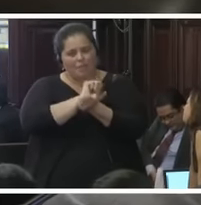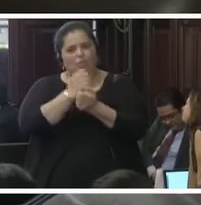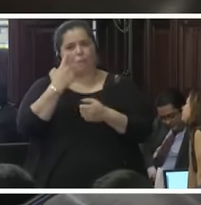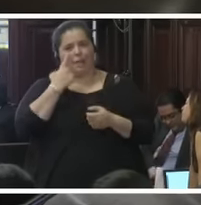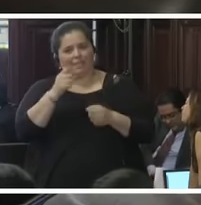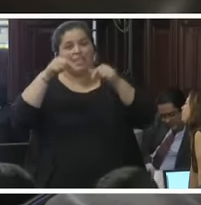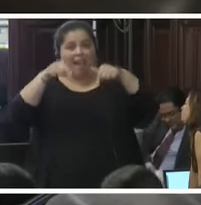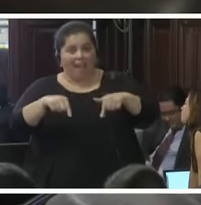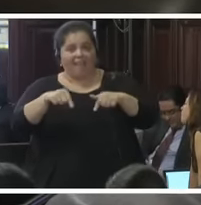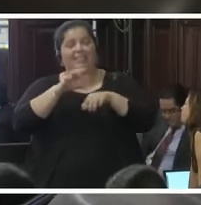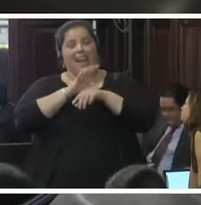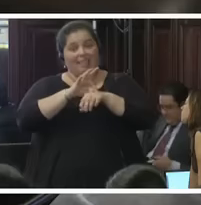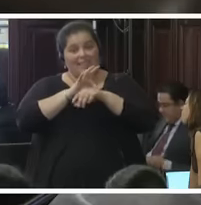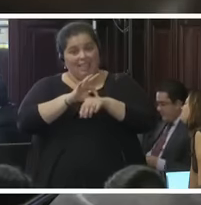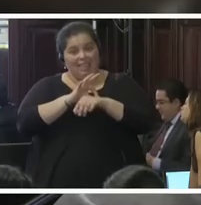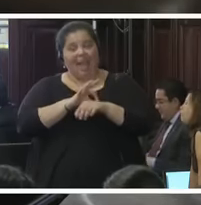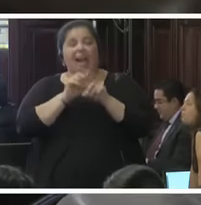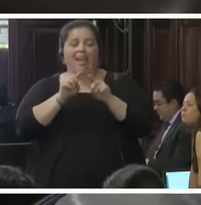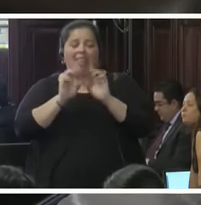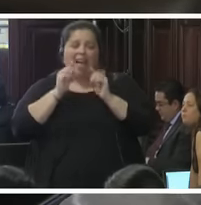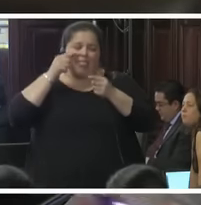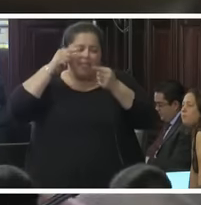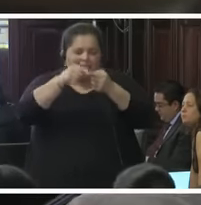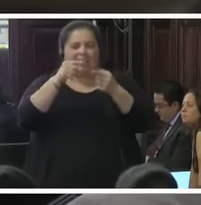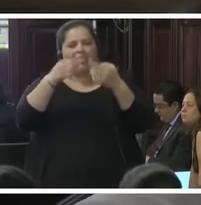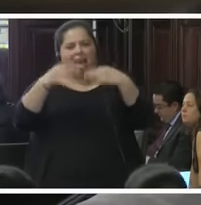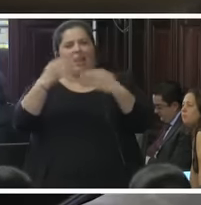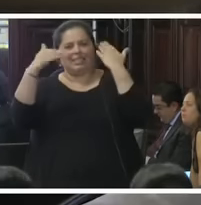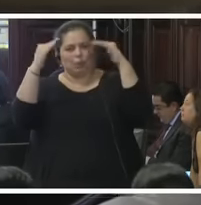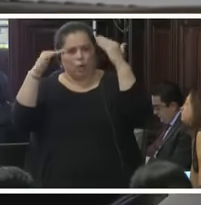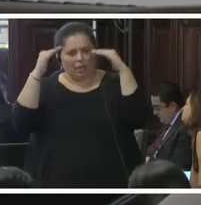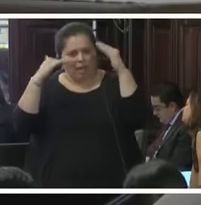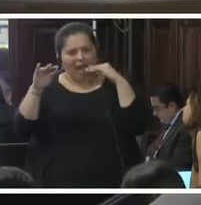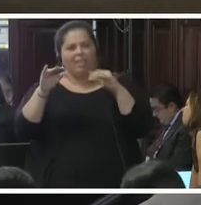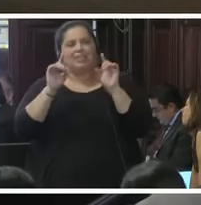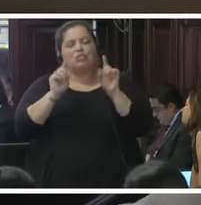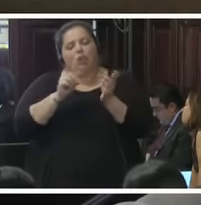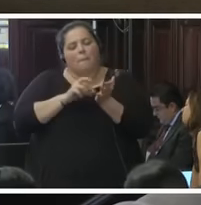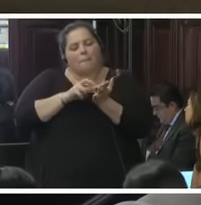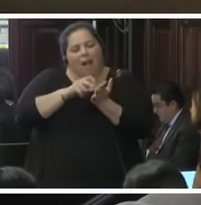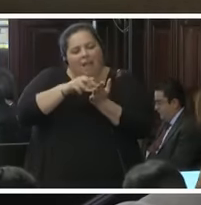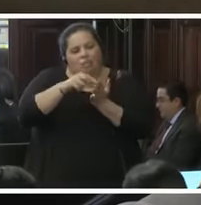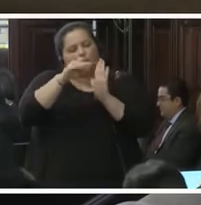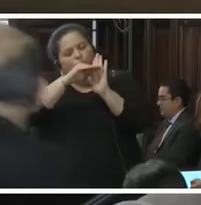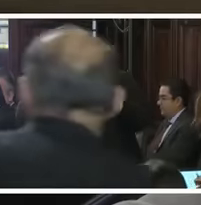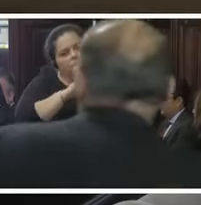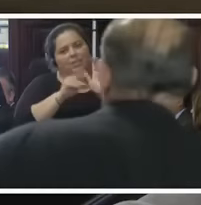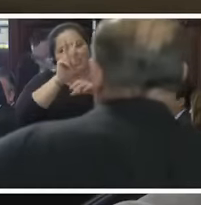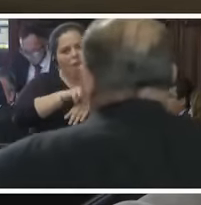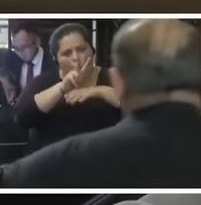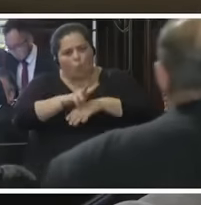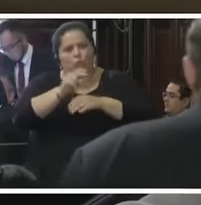a las autoridades principalmente con pasos usados en el hemisferio, en las Américas, cosas que han